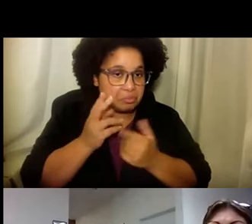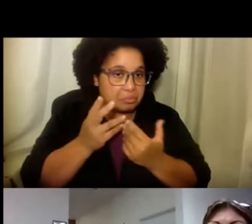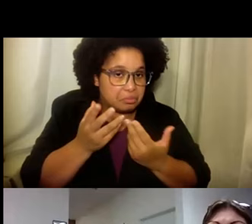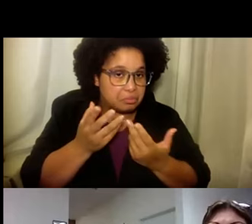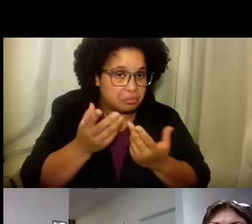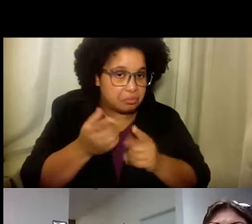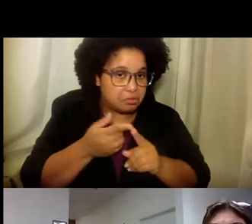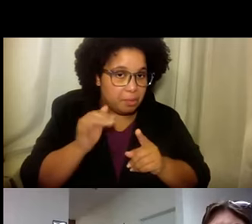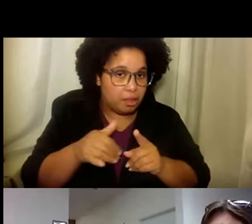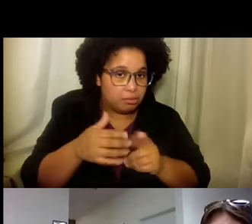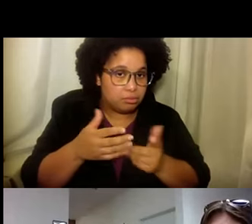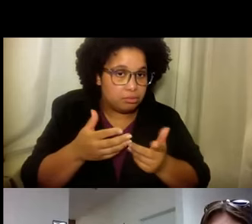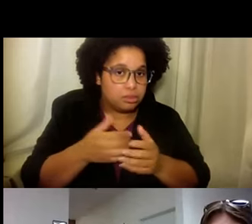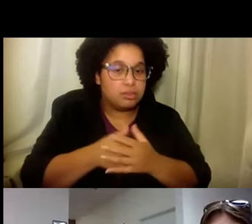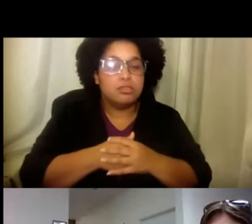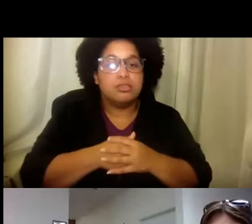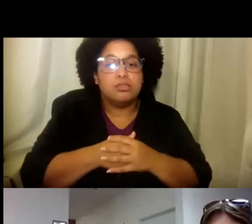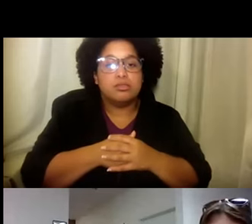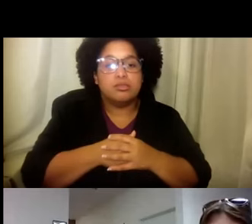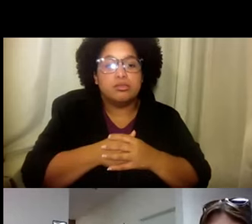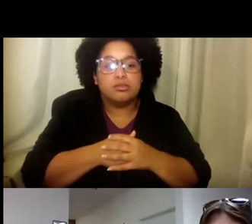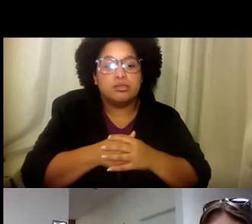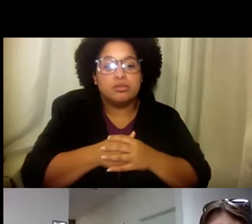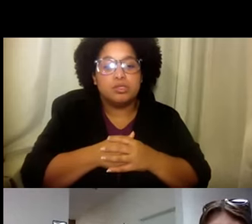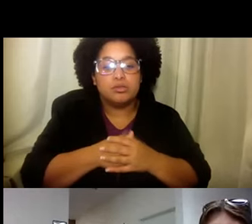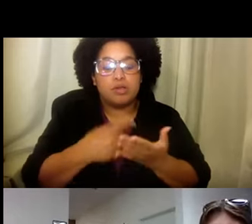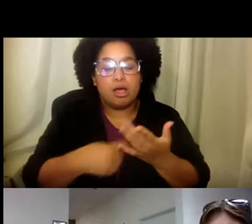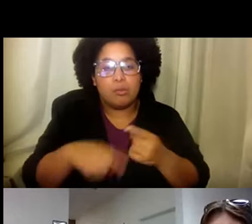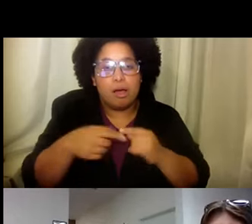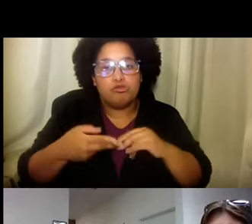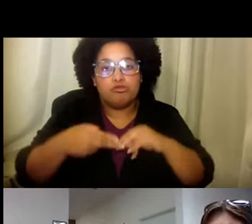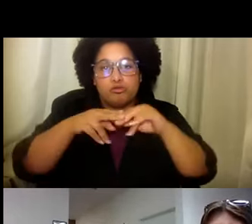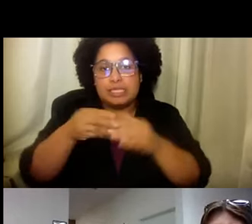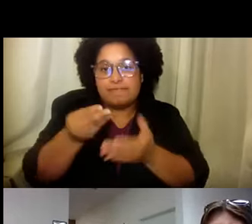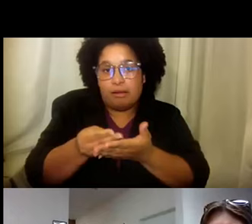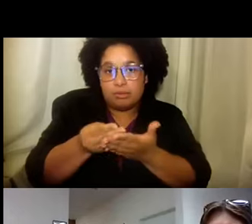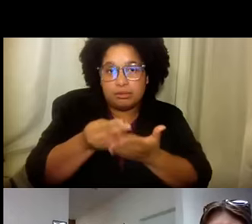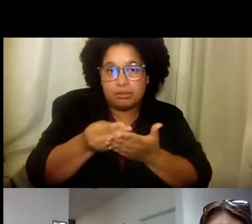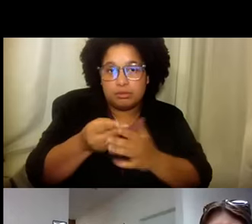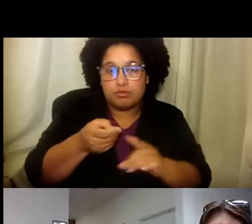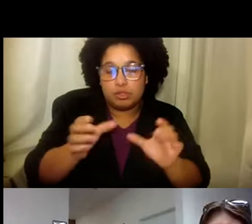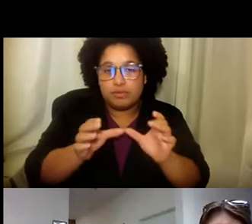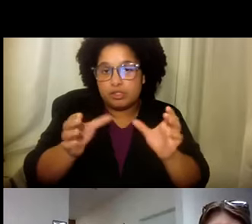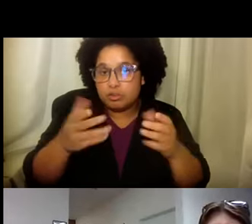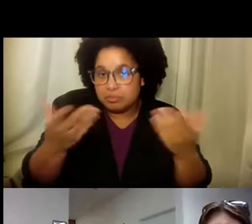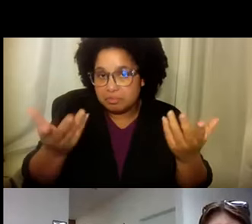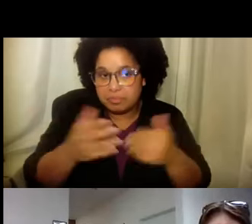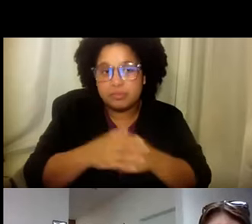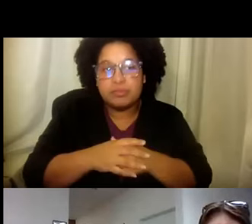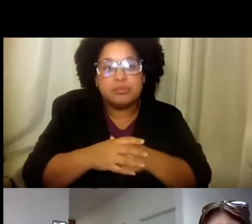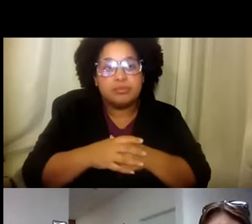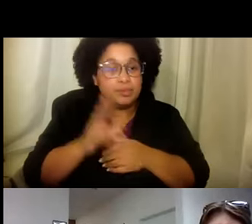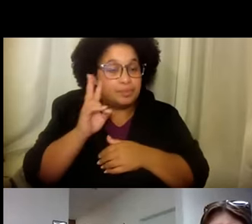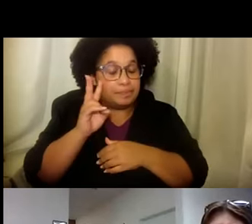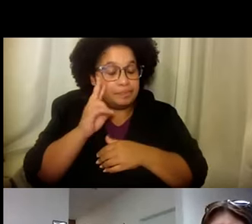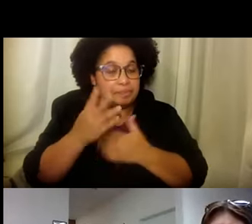Y. Y. Vamos a ver. Qué es lo que resulta. Verdad. Usted menciona. También. Aumentar. Fondos. Para. Este campo. De trabajo.